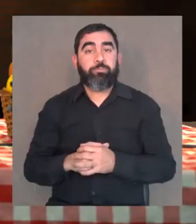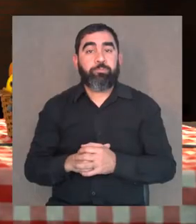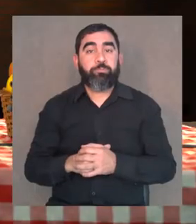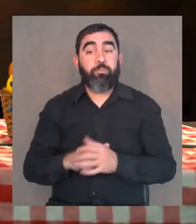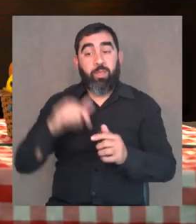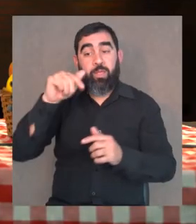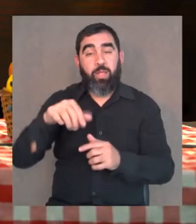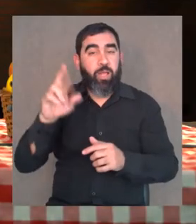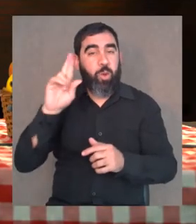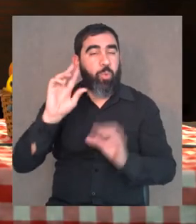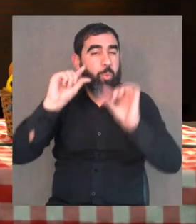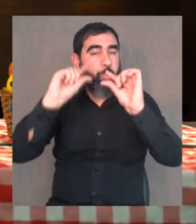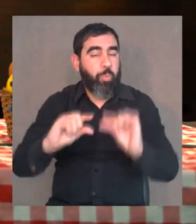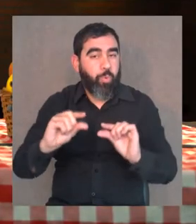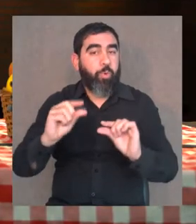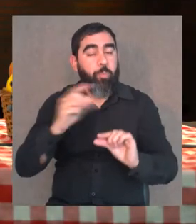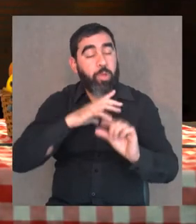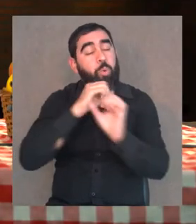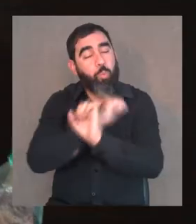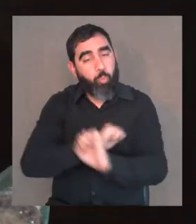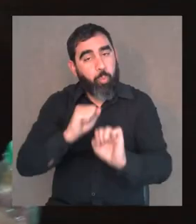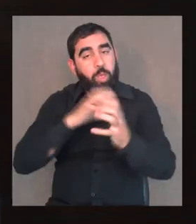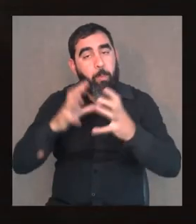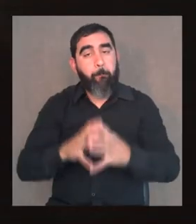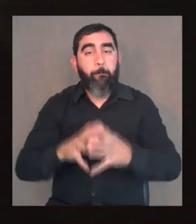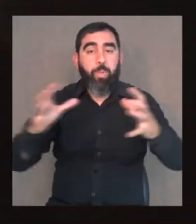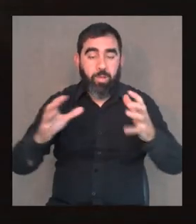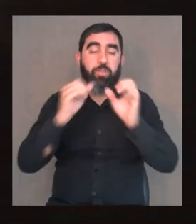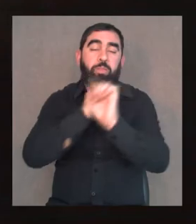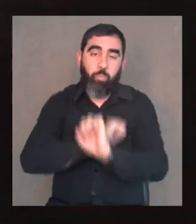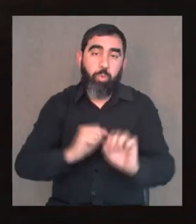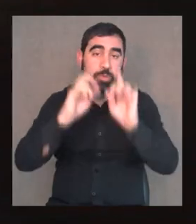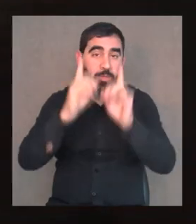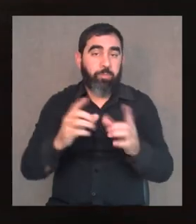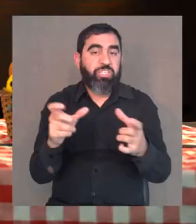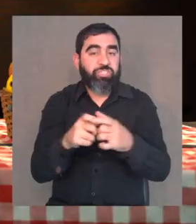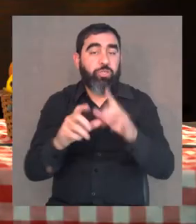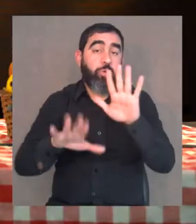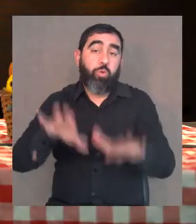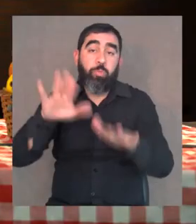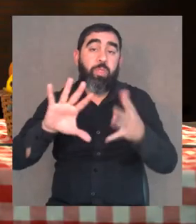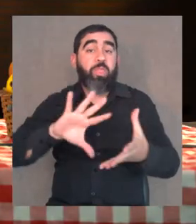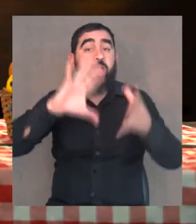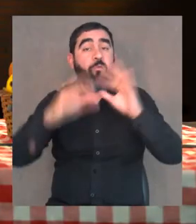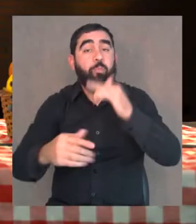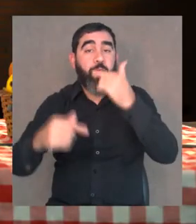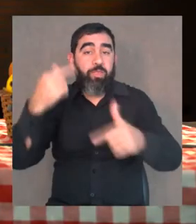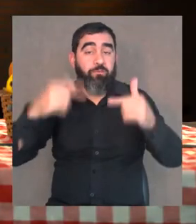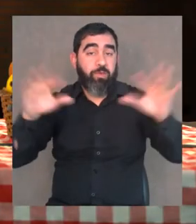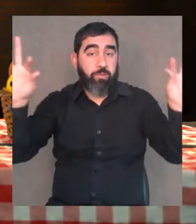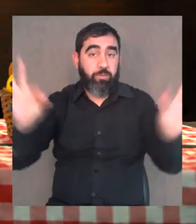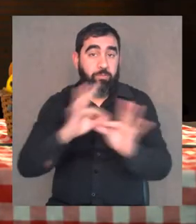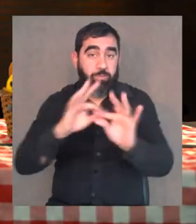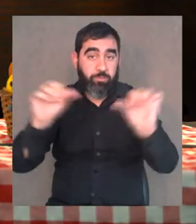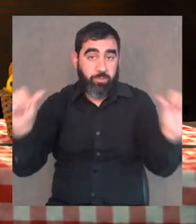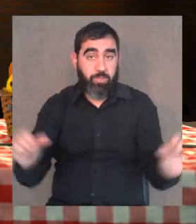Acá no suena tanto porque es una chica, pero se puede usar un bidón grande o también chiquita. Son maneras de imitar una maraca para hacer